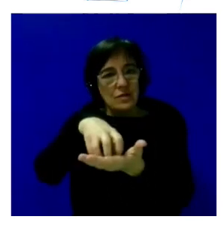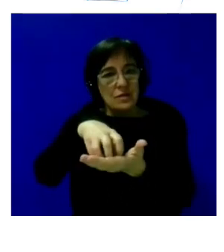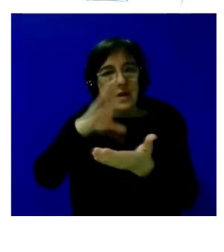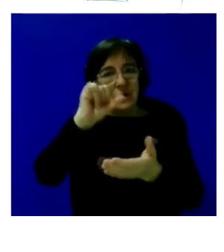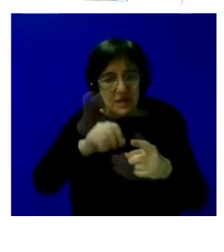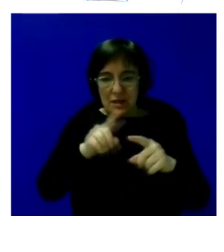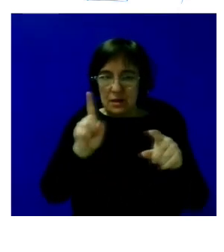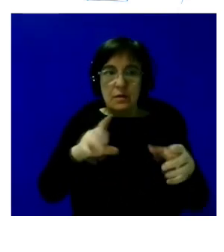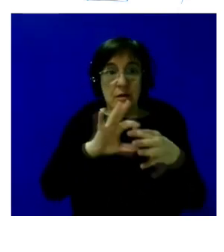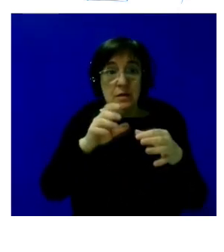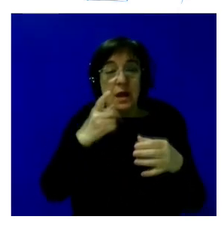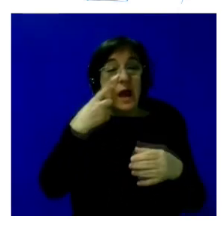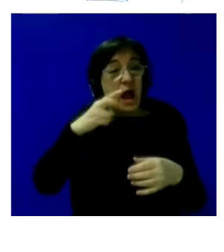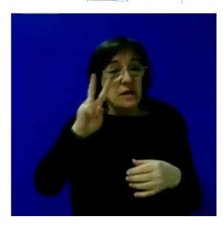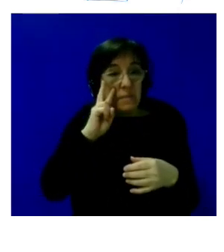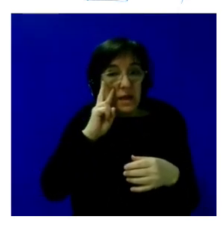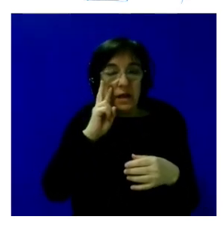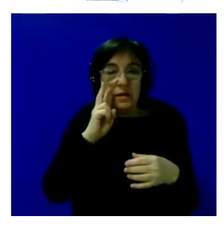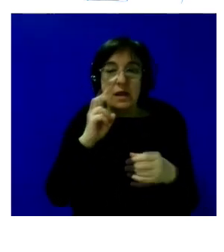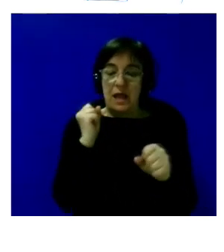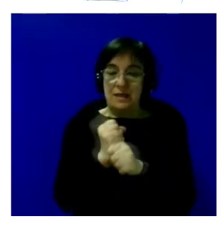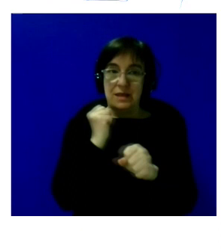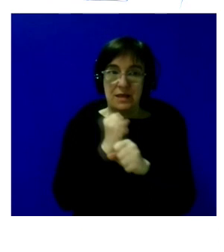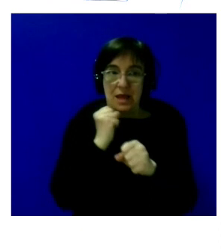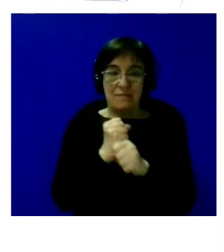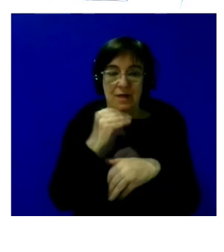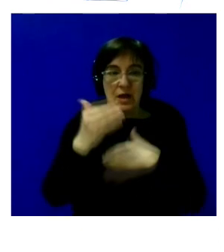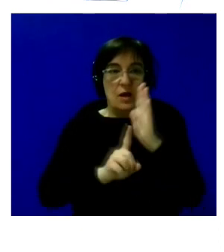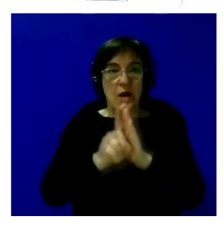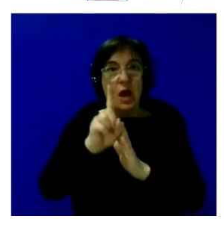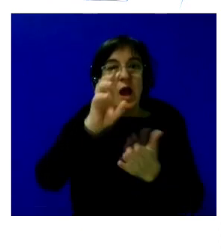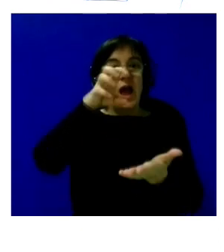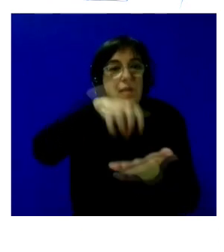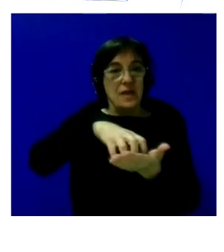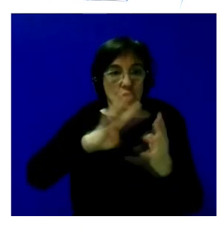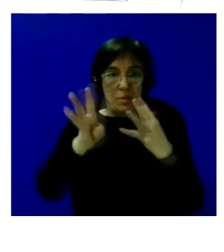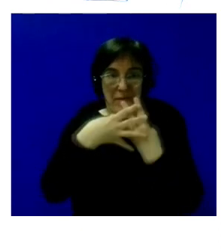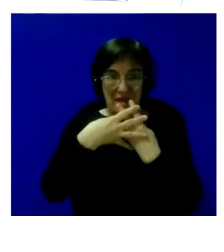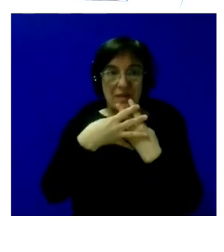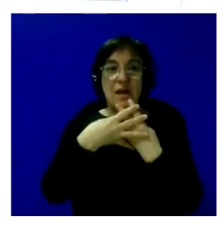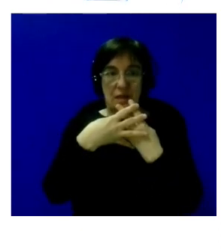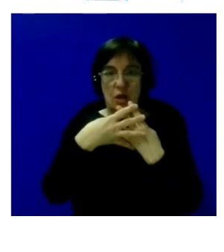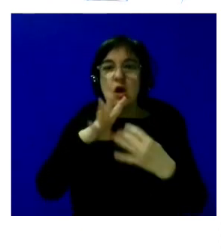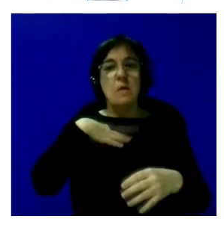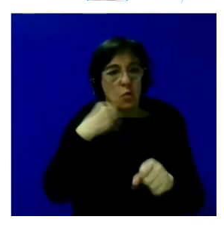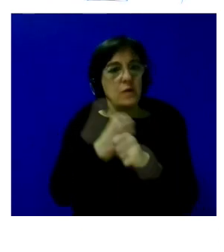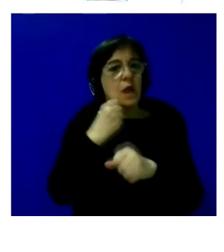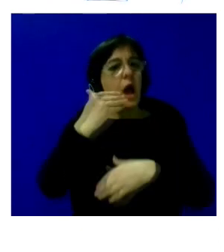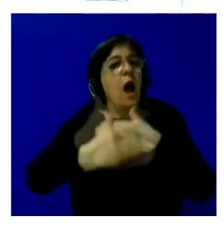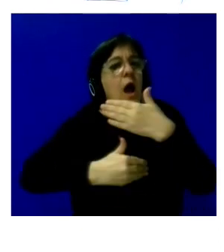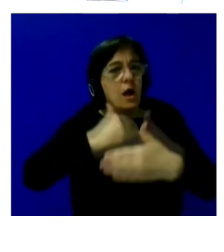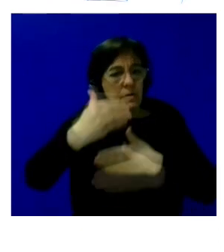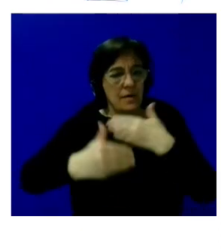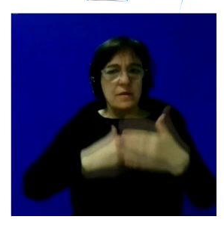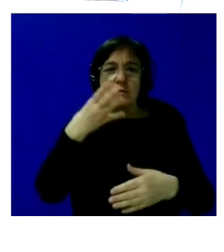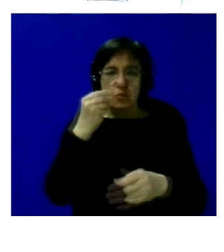y la experiencia de que trabajar o avanzar en el centro penitenciario se puede trabajar y avanzar mucho trabajo